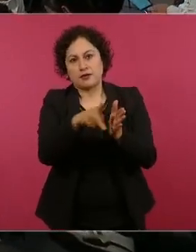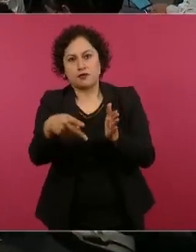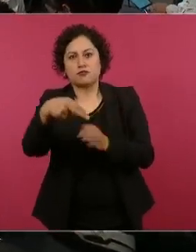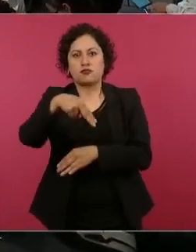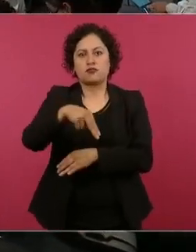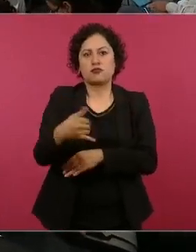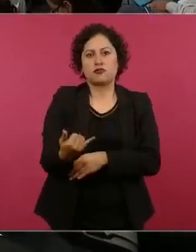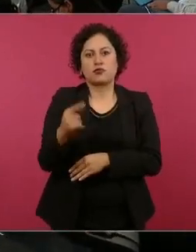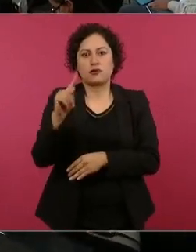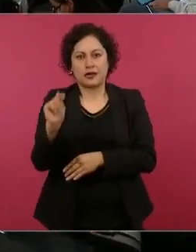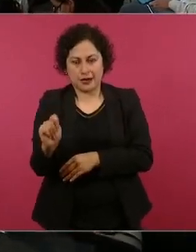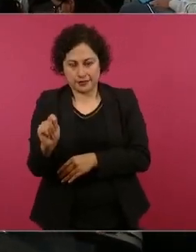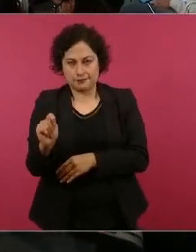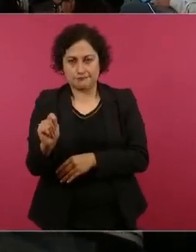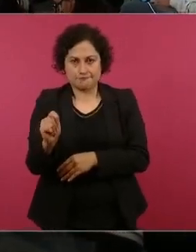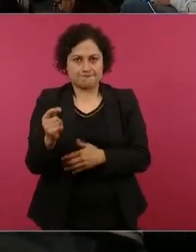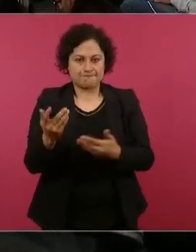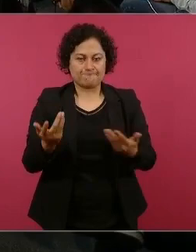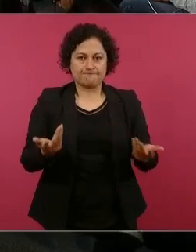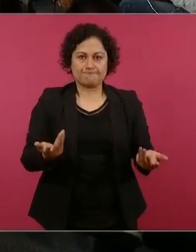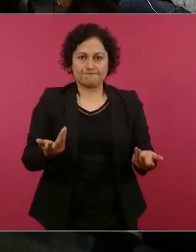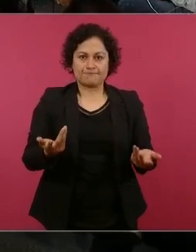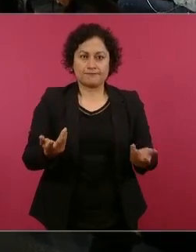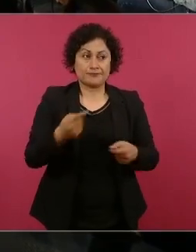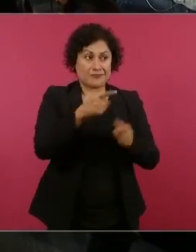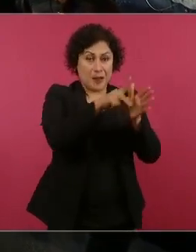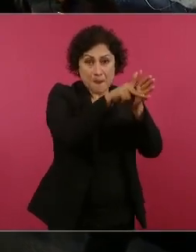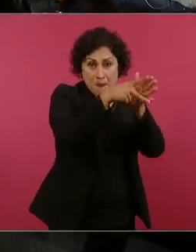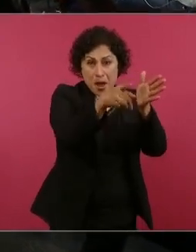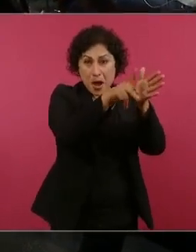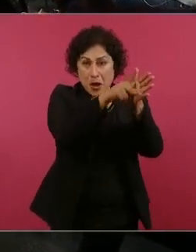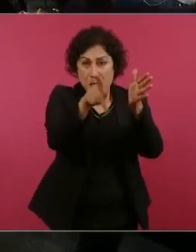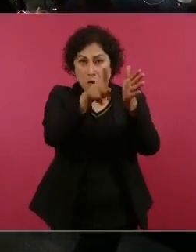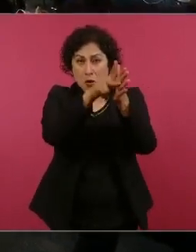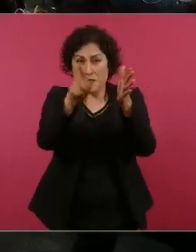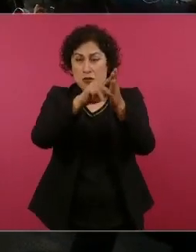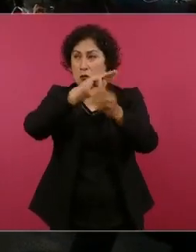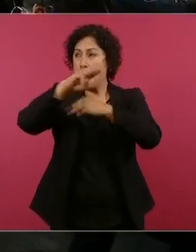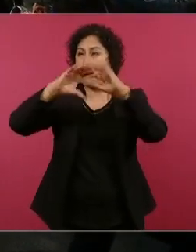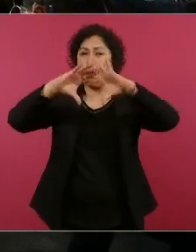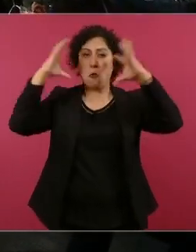lo dieron a conocer los periódicos más famosos del mundo